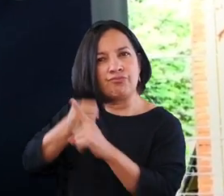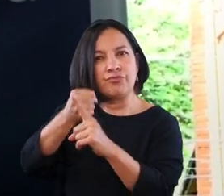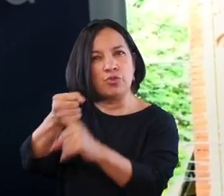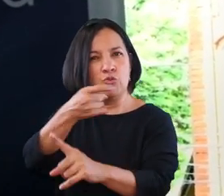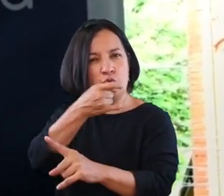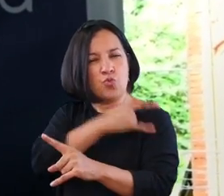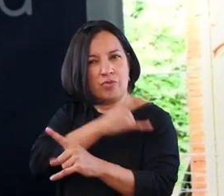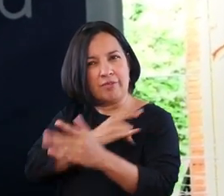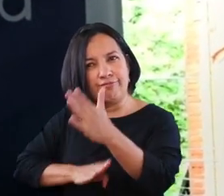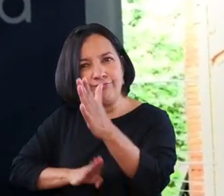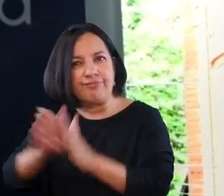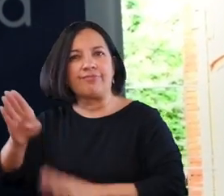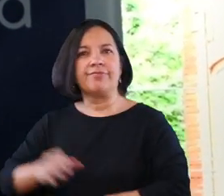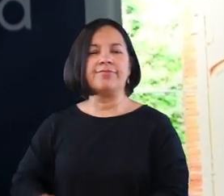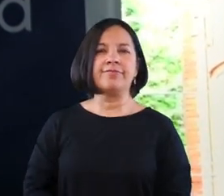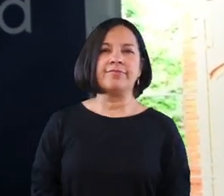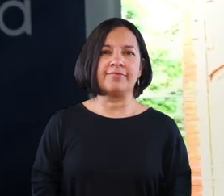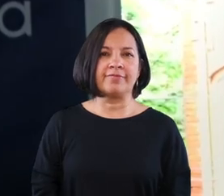pro de la universidad.